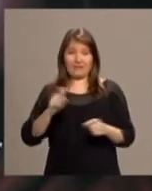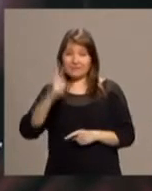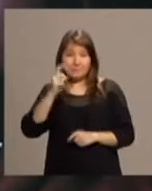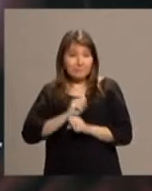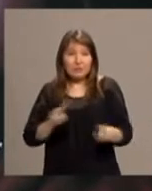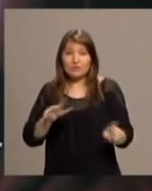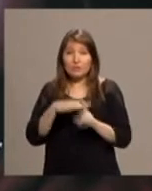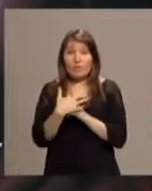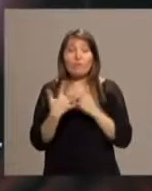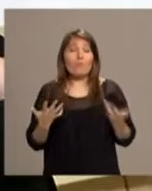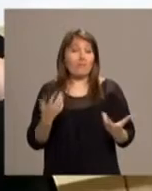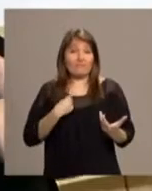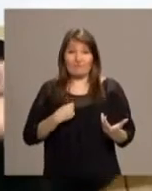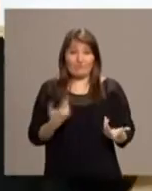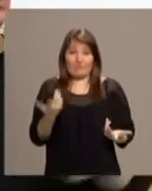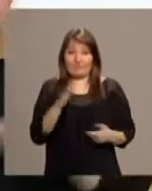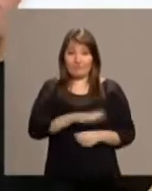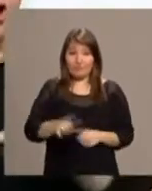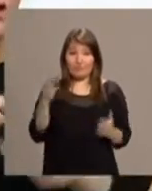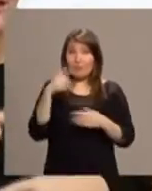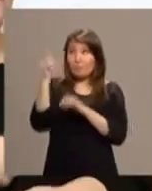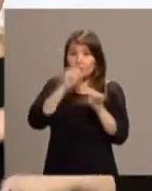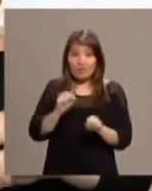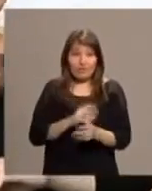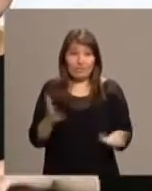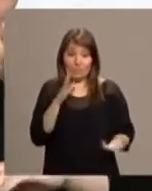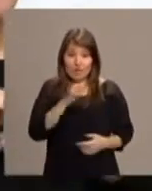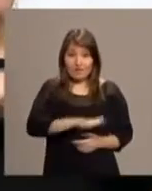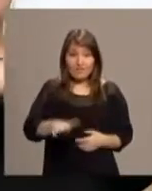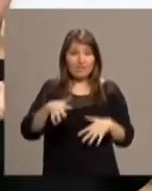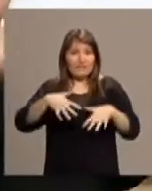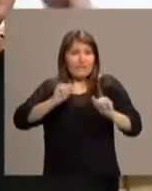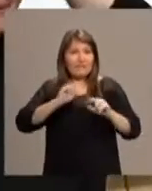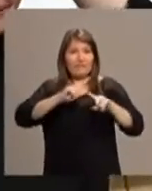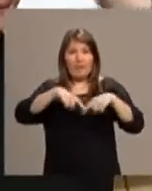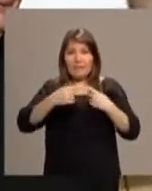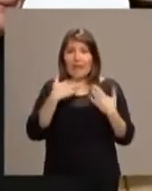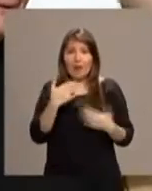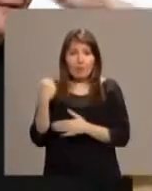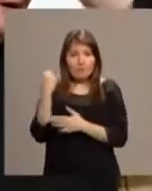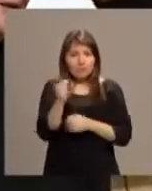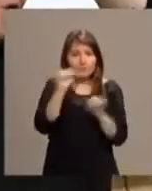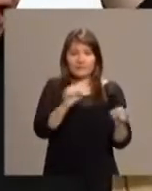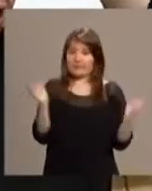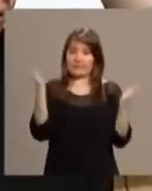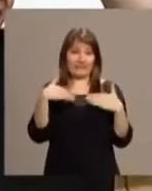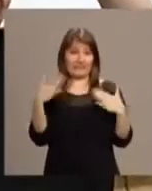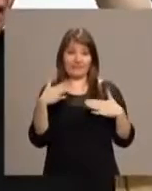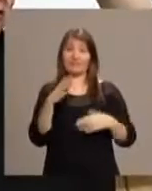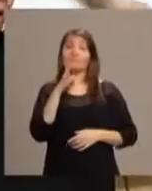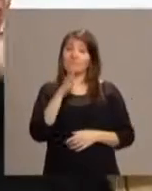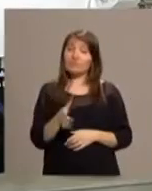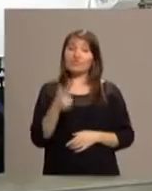tienen más que el cielo y la tierra, que les protejan porque los menores ni siquiera tienen a su familia para ser defendidos. En este sentido,